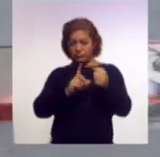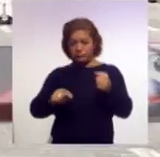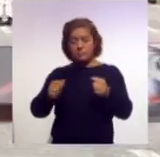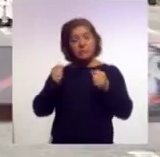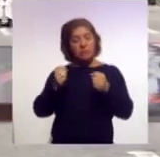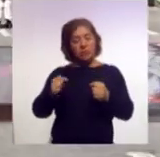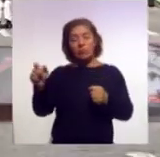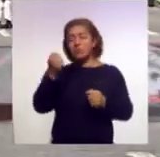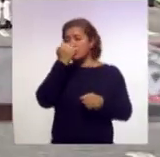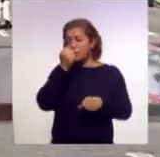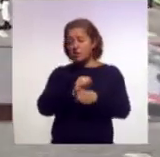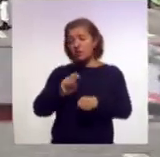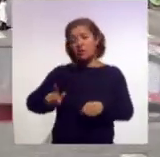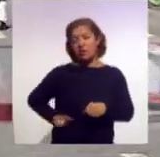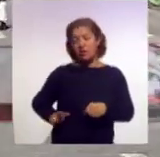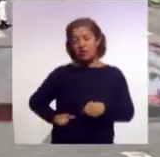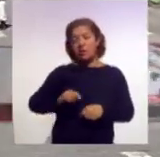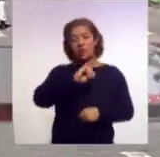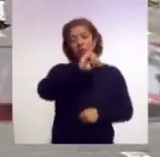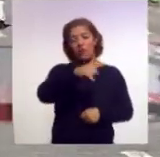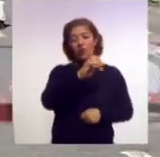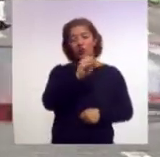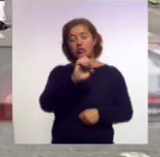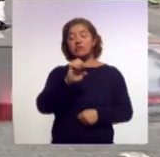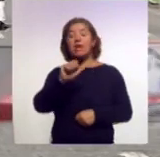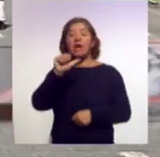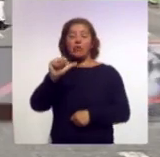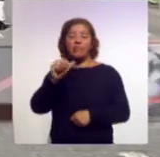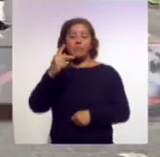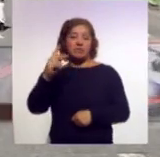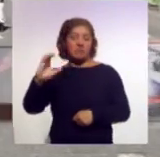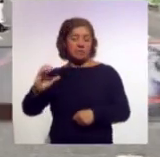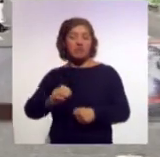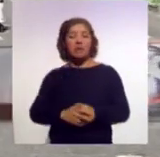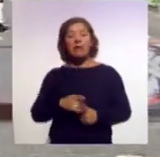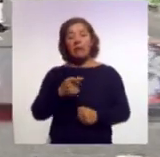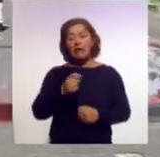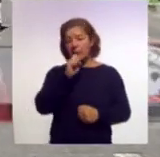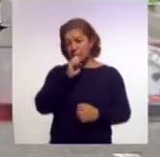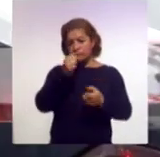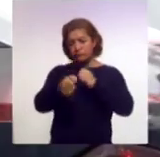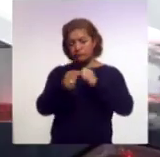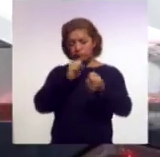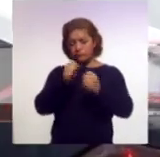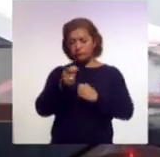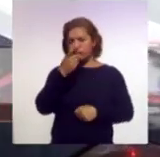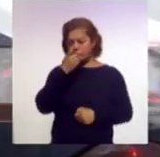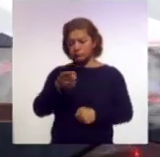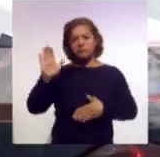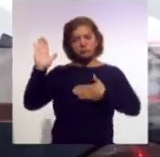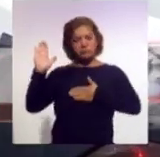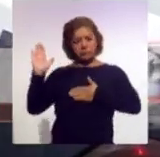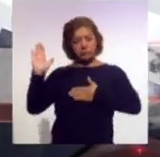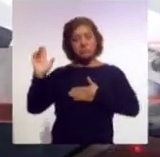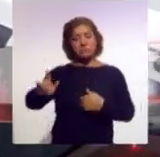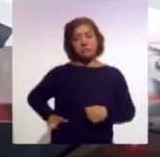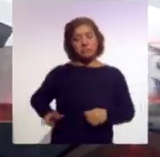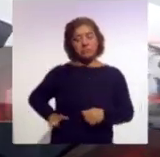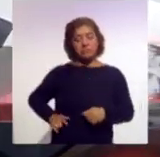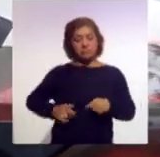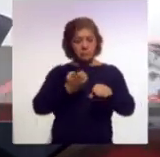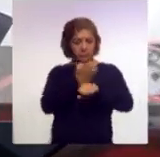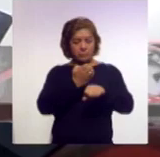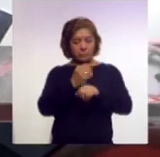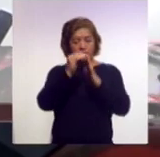el secretario de Gobierno, José Aarón Pérez Carro. En entrevista detalló que el compromiso del gobierno estatal es disminuir los